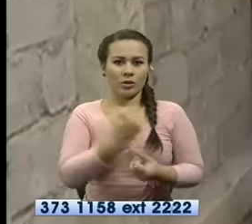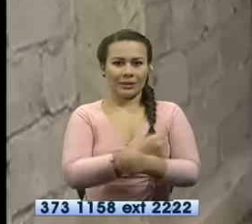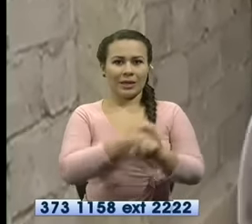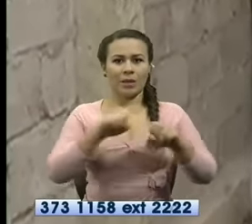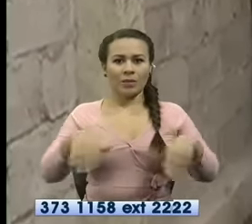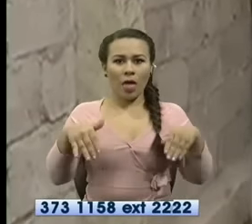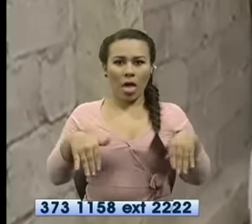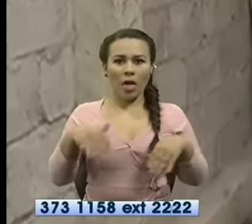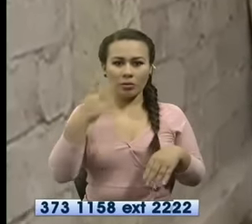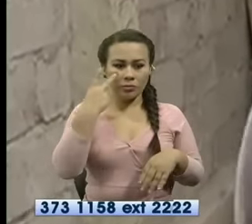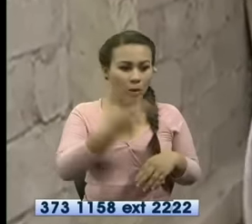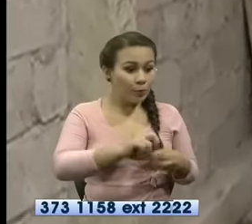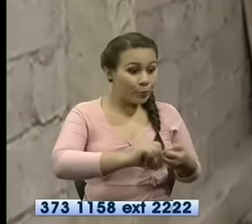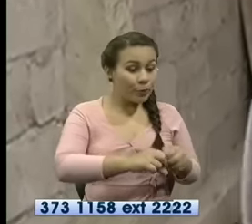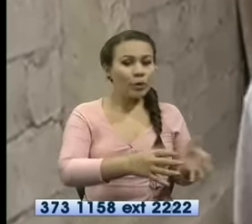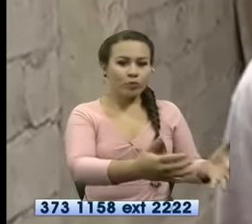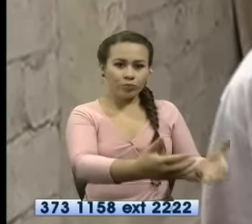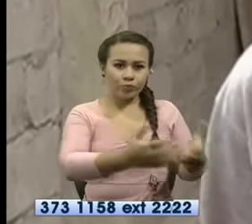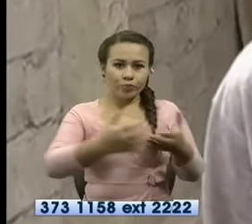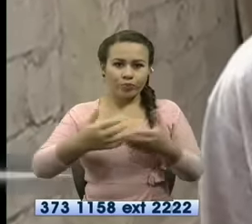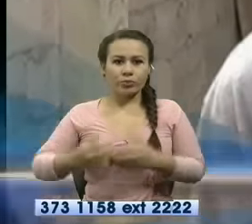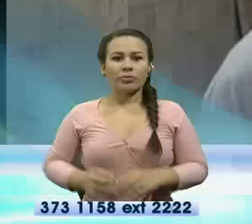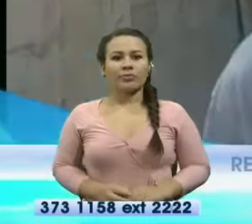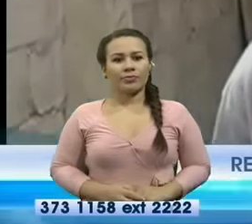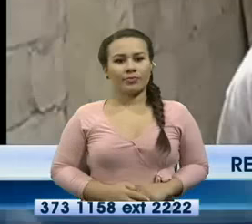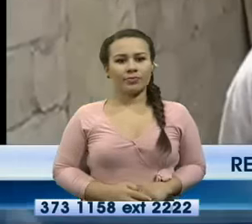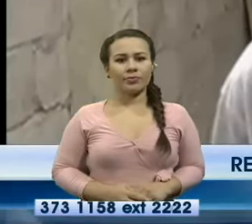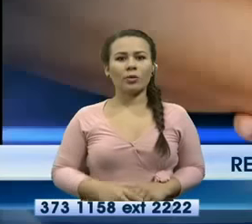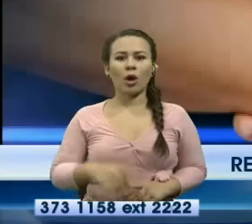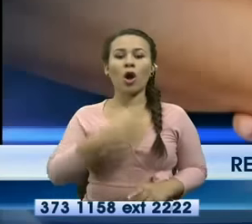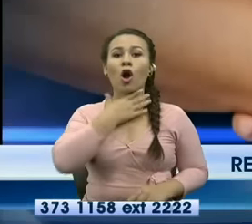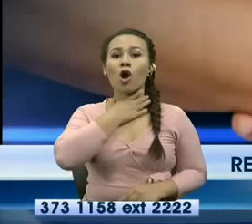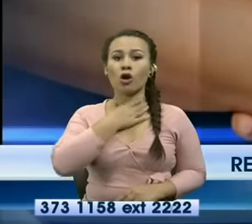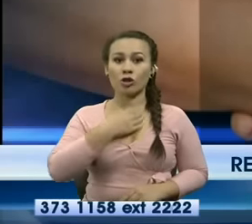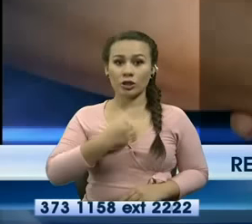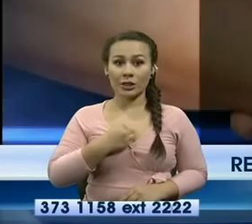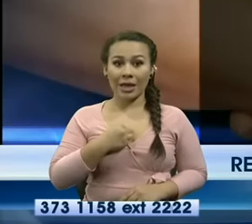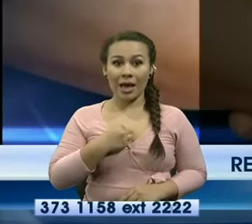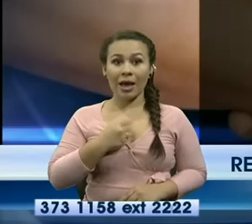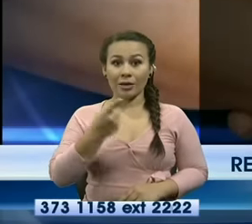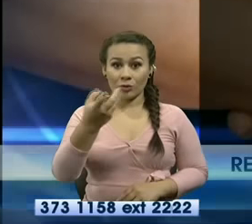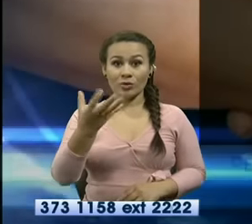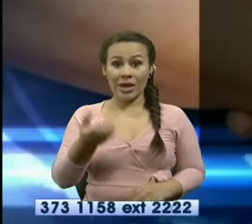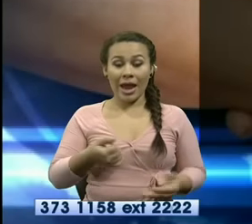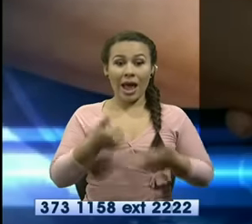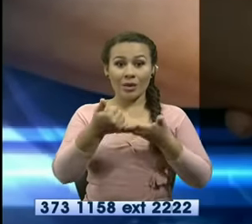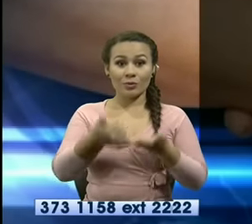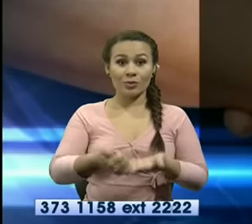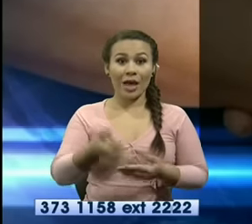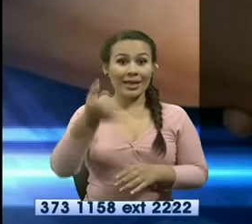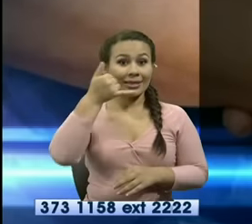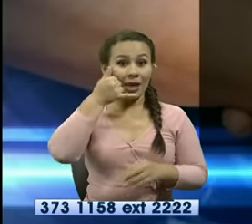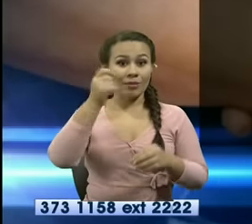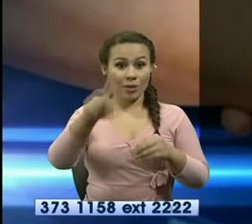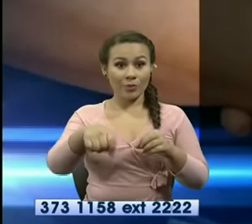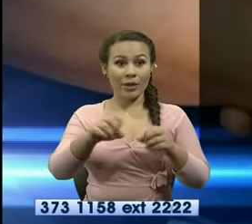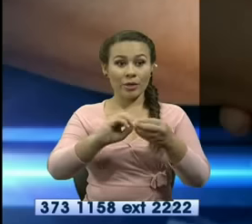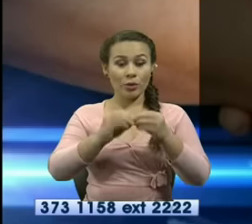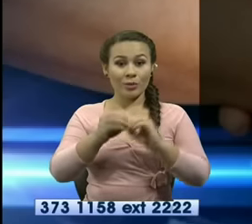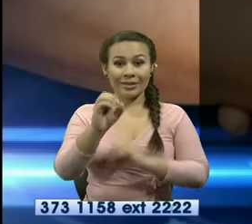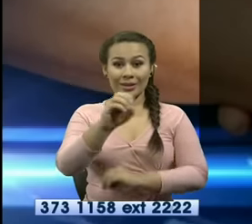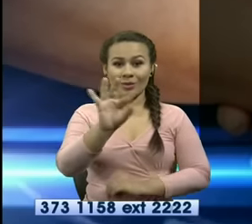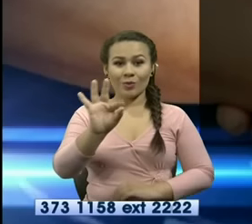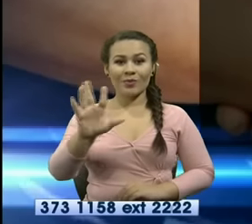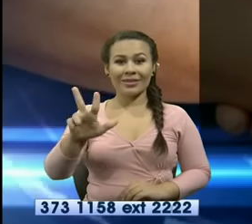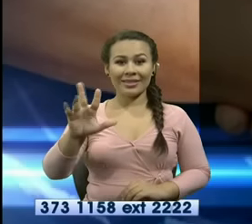donde vea un perro un problema yo me meto necesito por ejemplo collares si usted quiere ayudar puede contactarlo al número 093